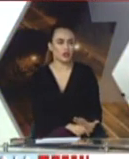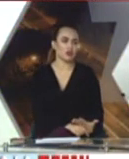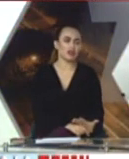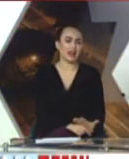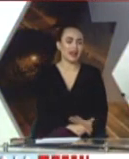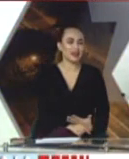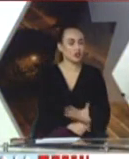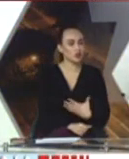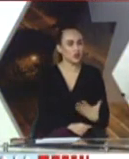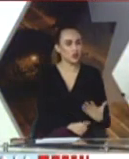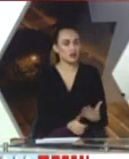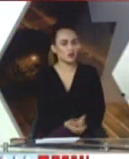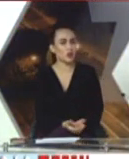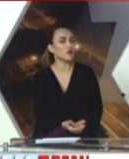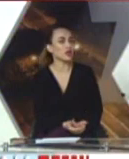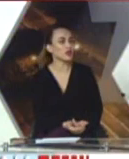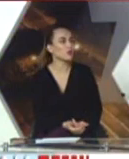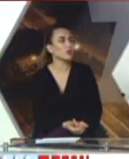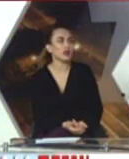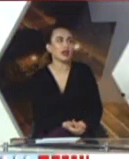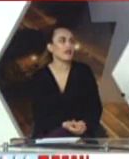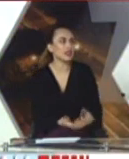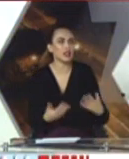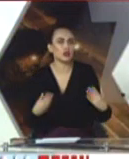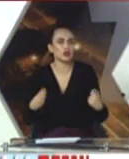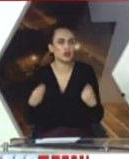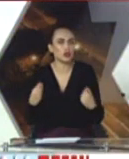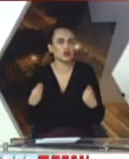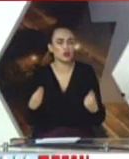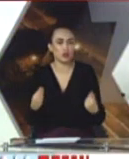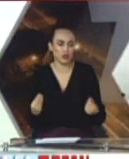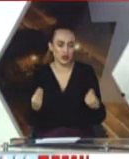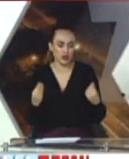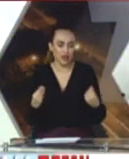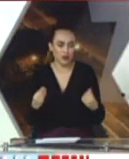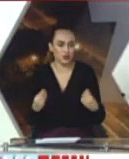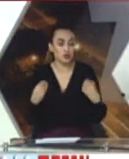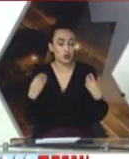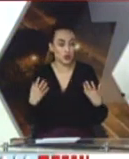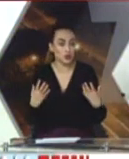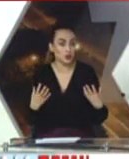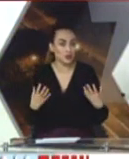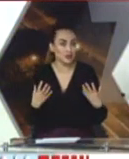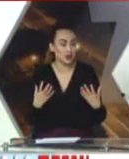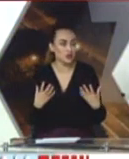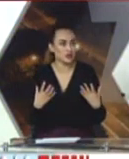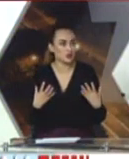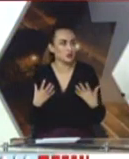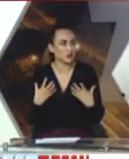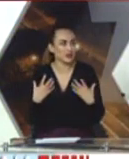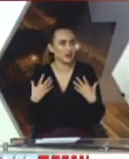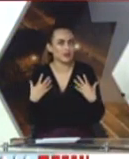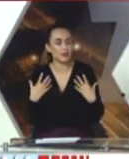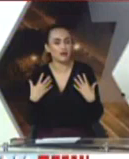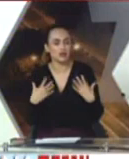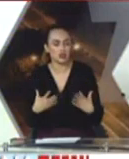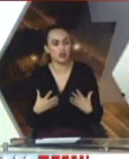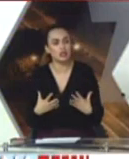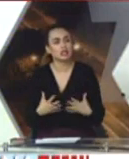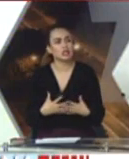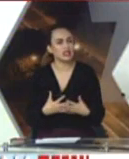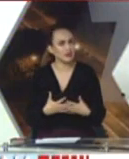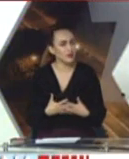no podemos dejarle todo el peso al gobierno, porque al final nosotros somos los que accionamos, nosotros somos también los que somos parte de esta